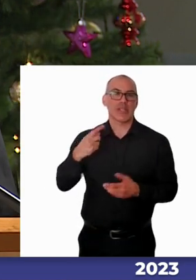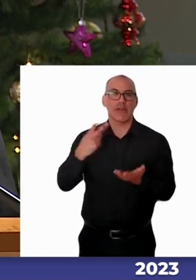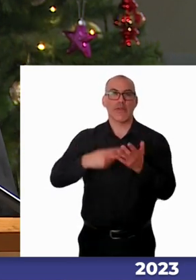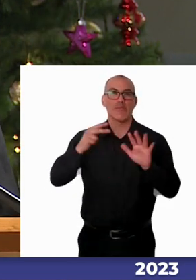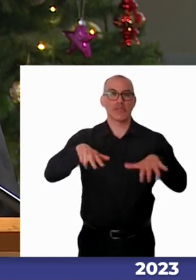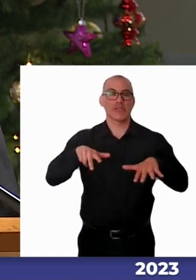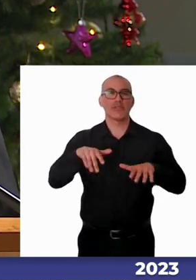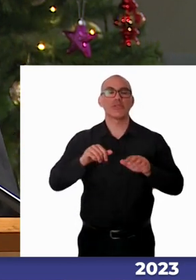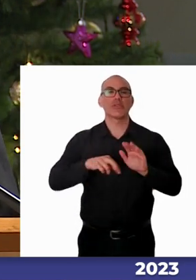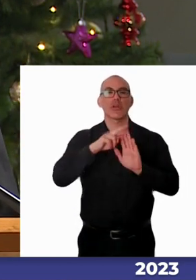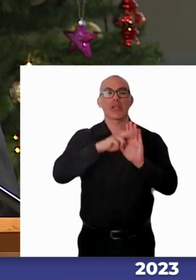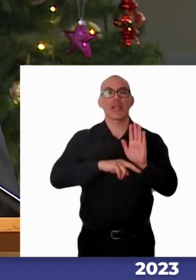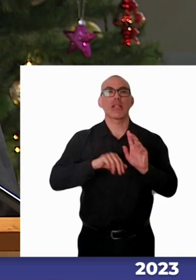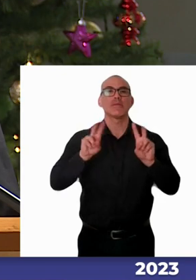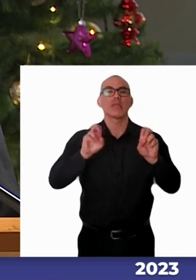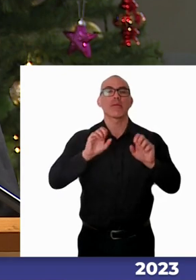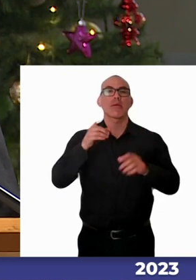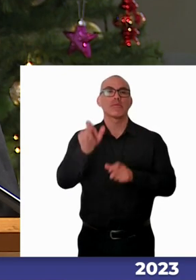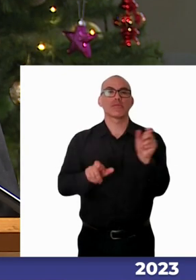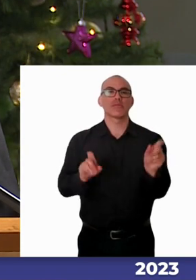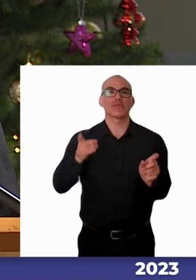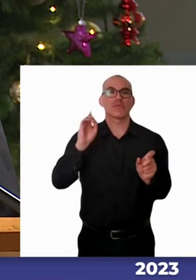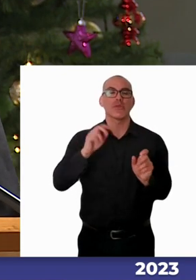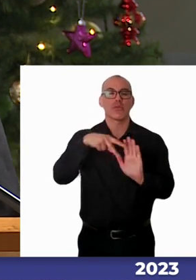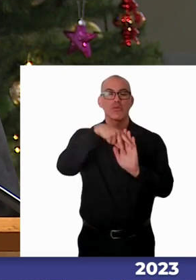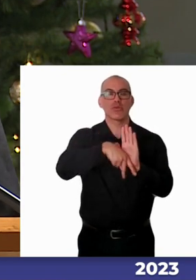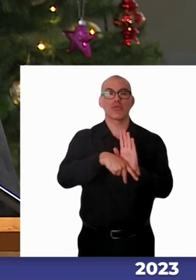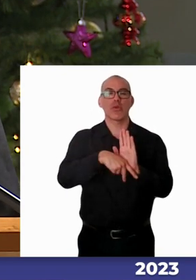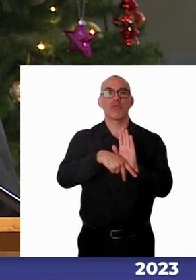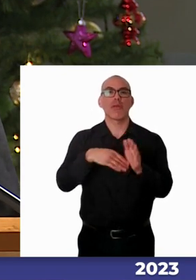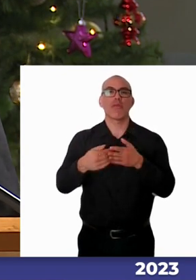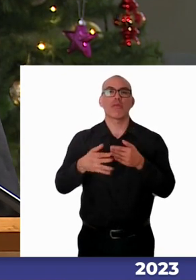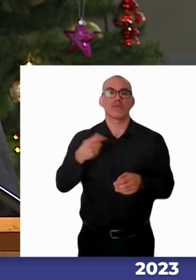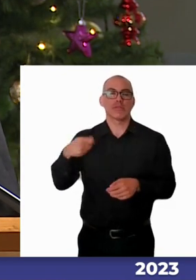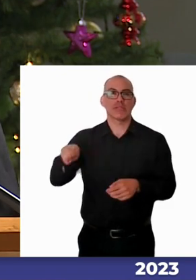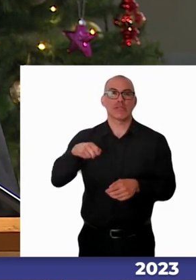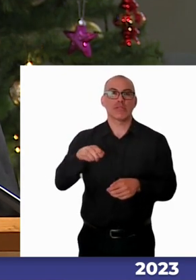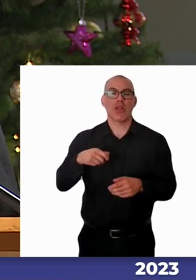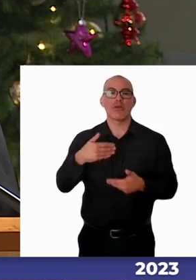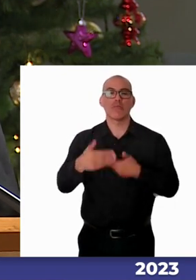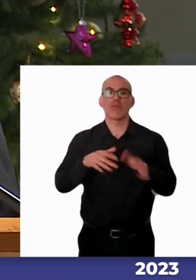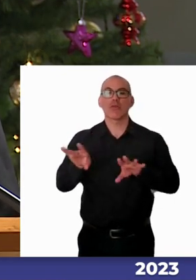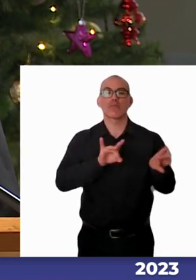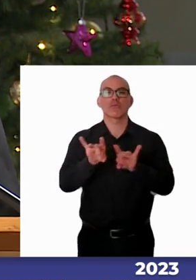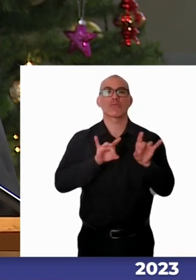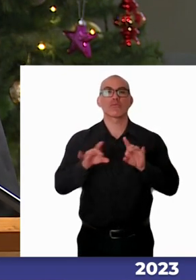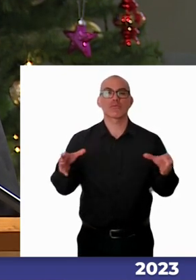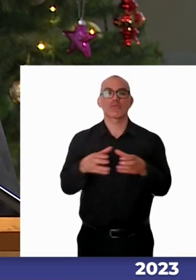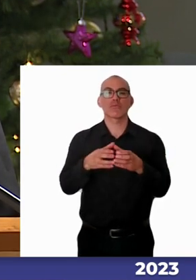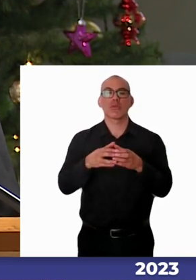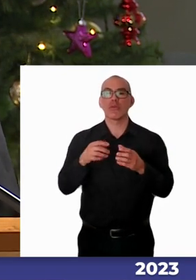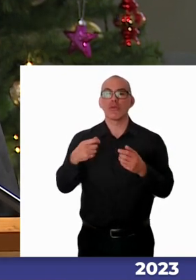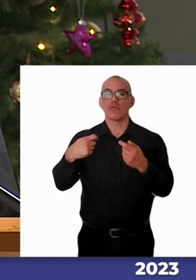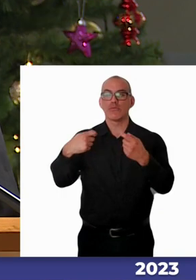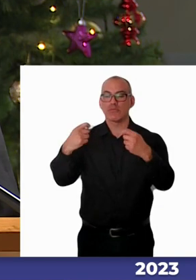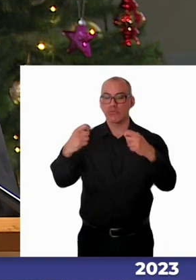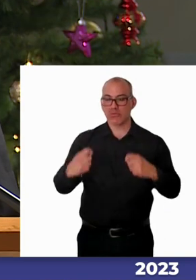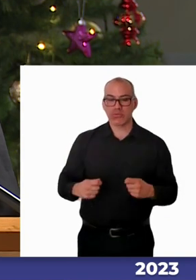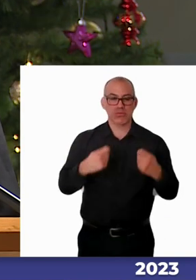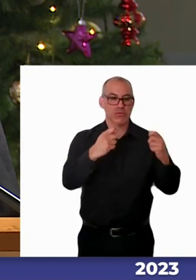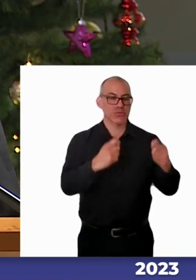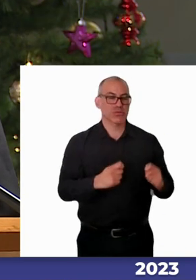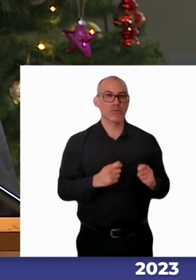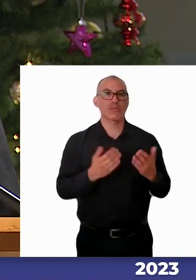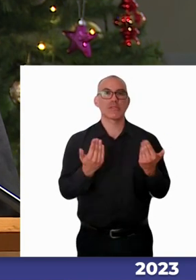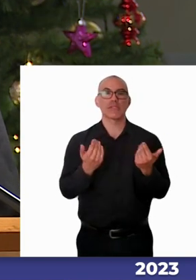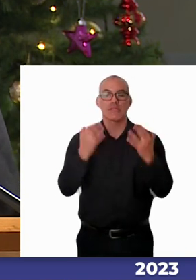discapacidad. La norma interna, entre otras cosas, promueve que los procesos de selección y reclutamiento de personal cuenten con un enfoque de carácter